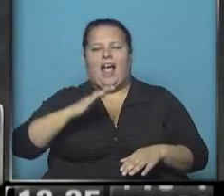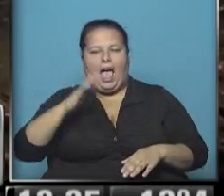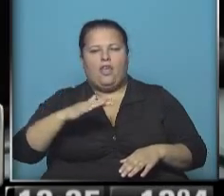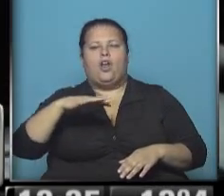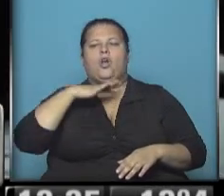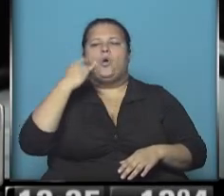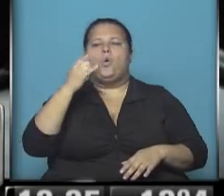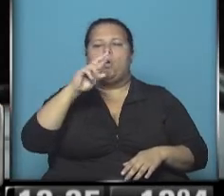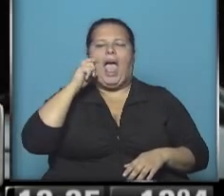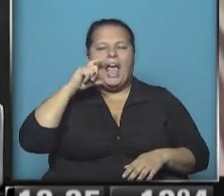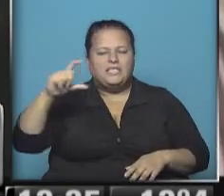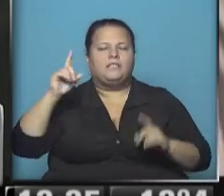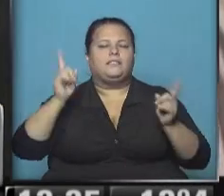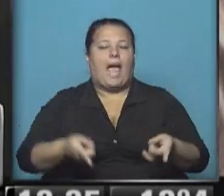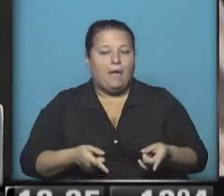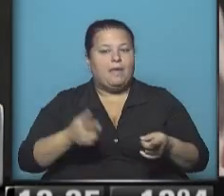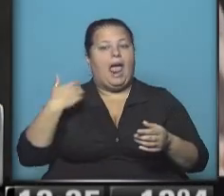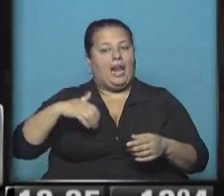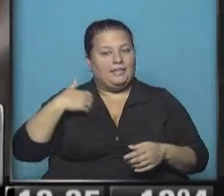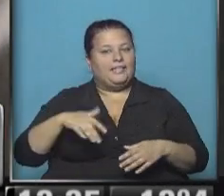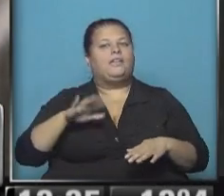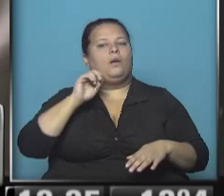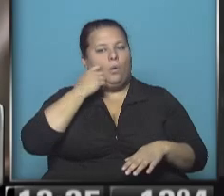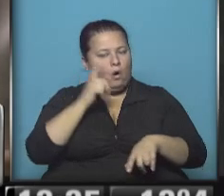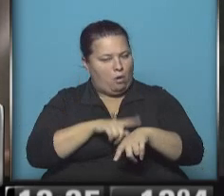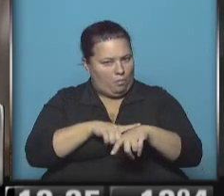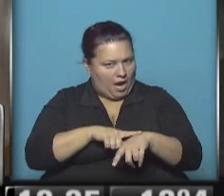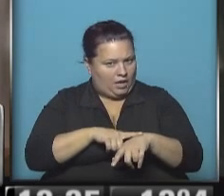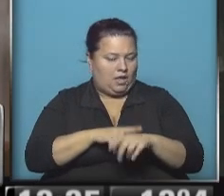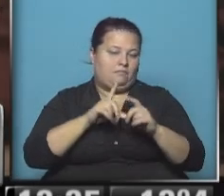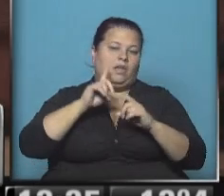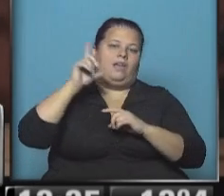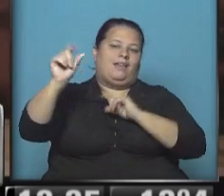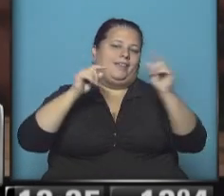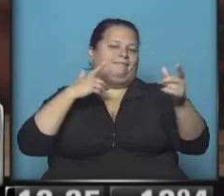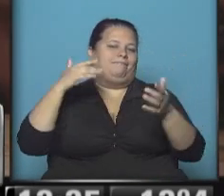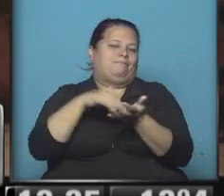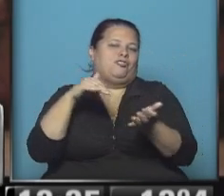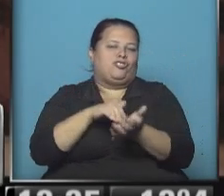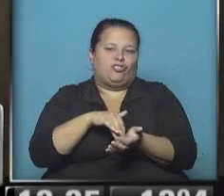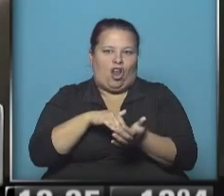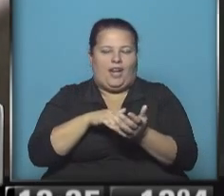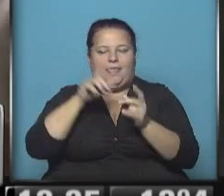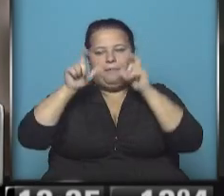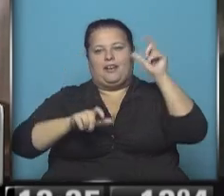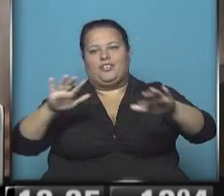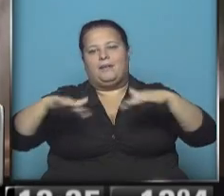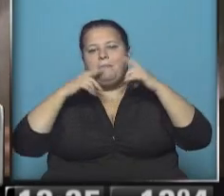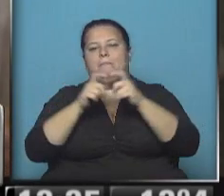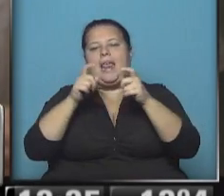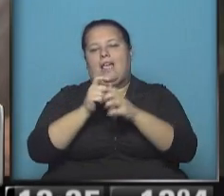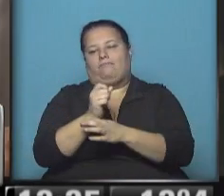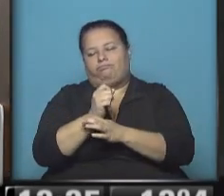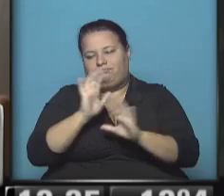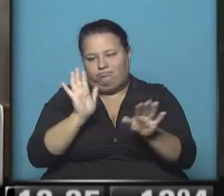Jurassic World, también aparecen las argentinas con un buen momento, salvando las distancias de los millones de espectadores que tienen las películas